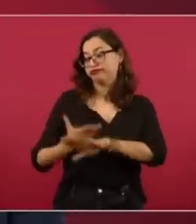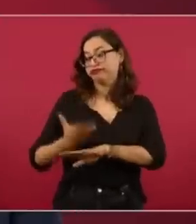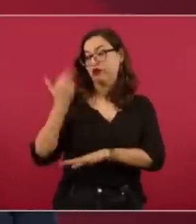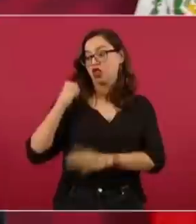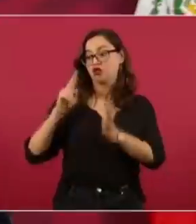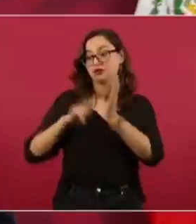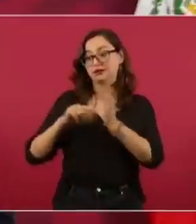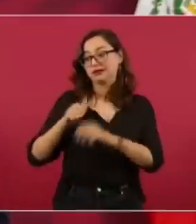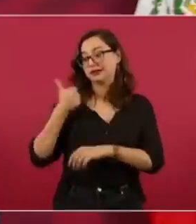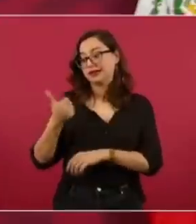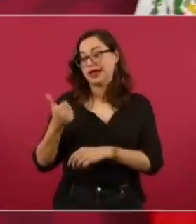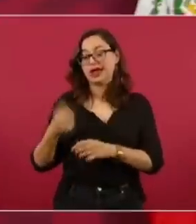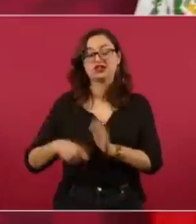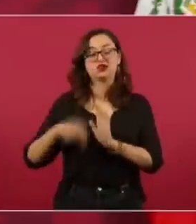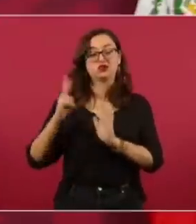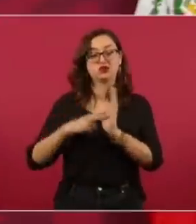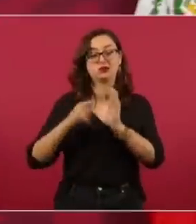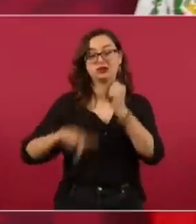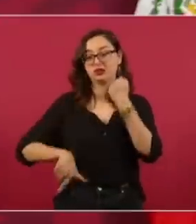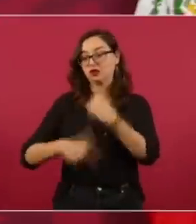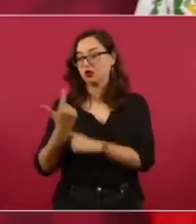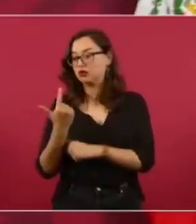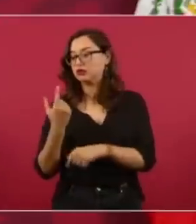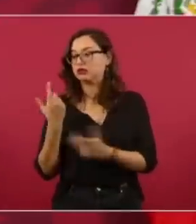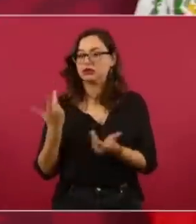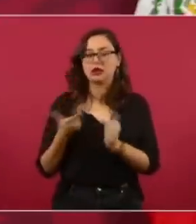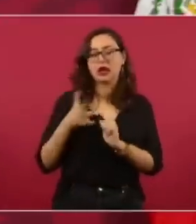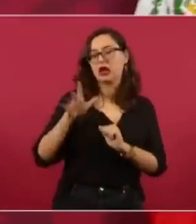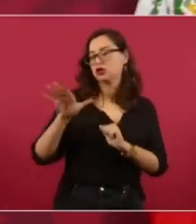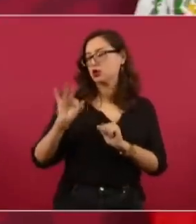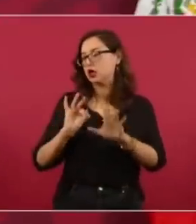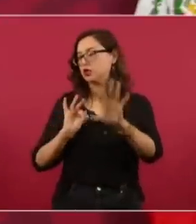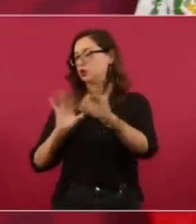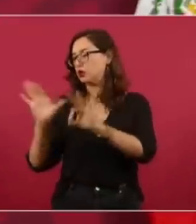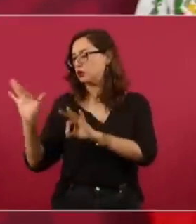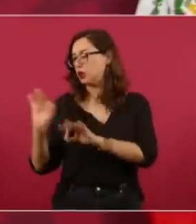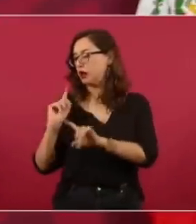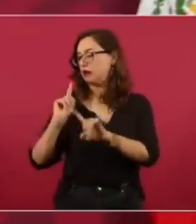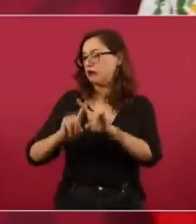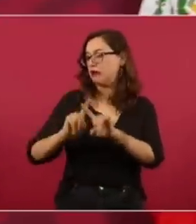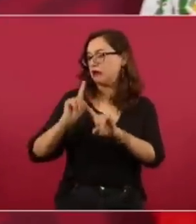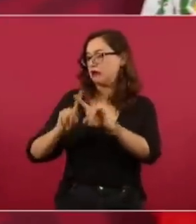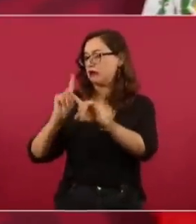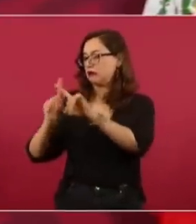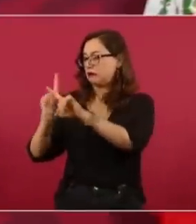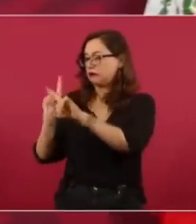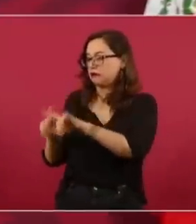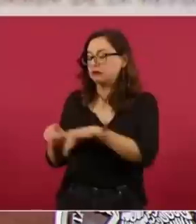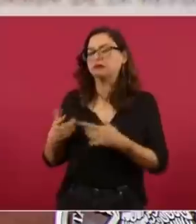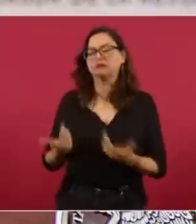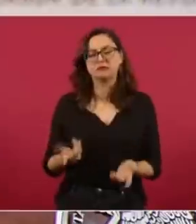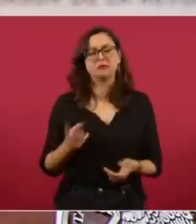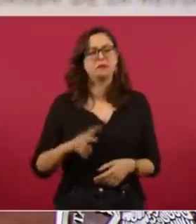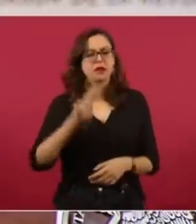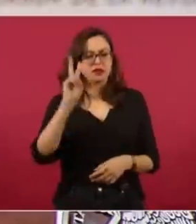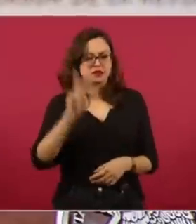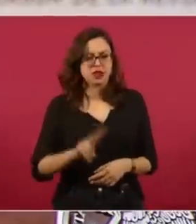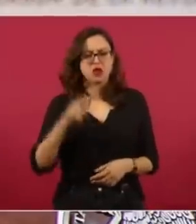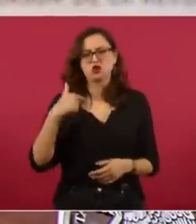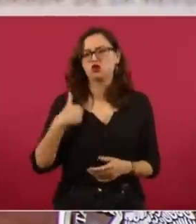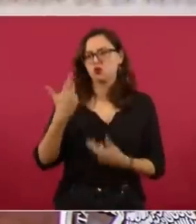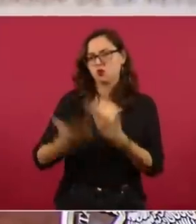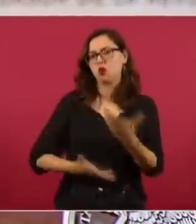decir, a ver, ¿quién? Yo le agradezco a Mario, que aceptó ser